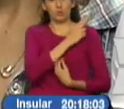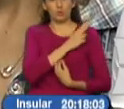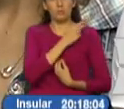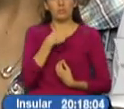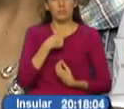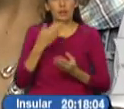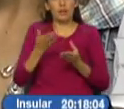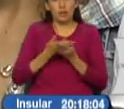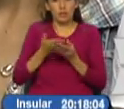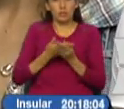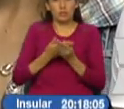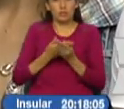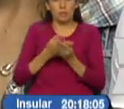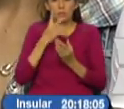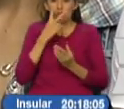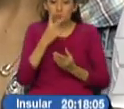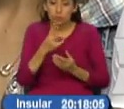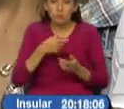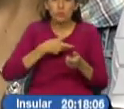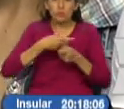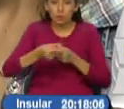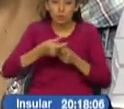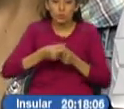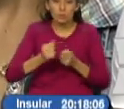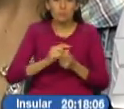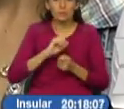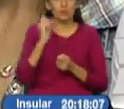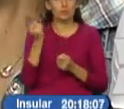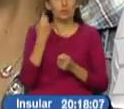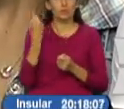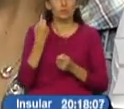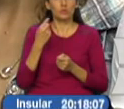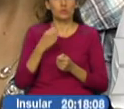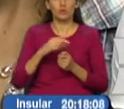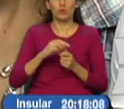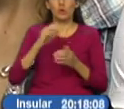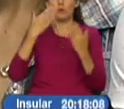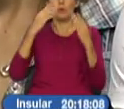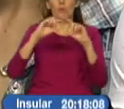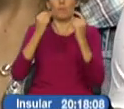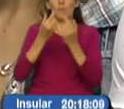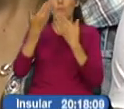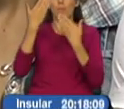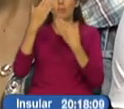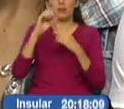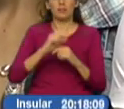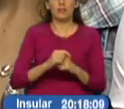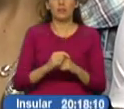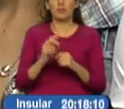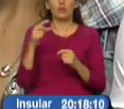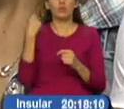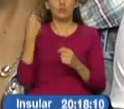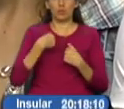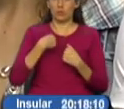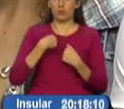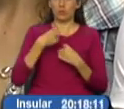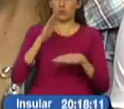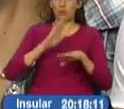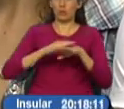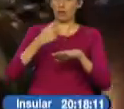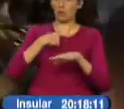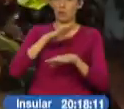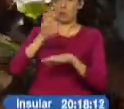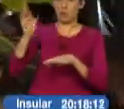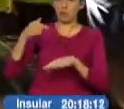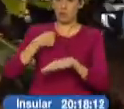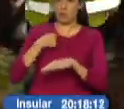actas y estuvimos en el conteo. Así que, no solo es irse contra un partido político, es también irse de una manera indirecta contra nosotros, los universitarios.